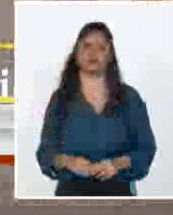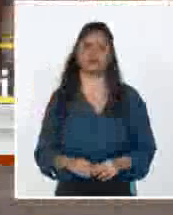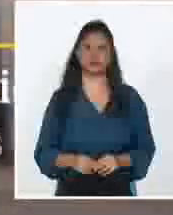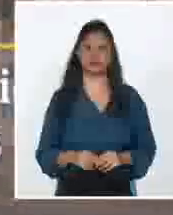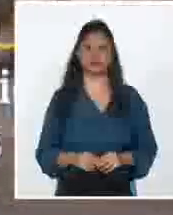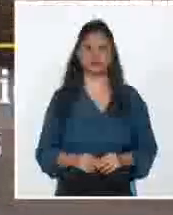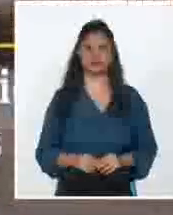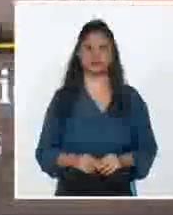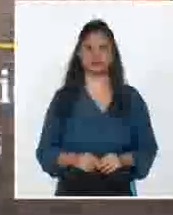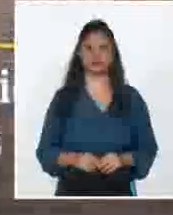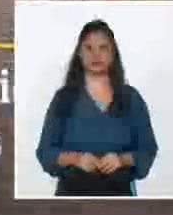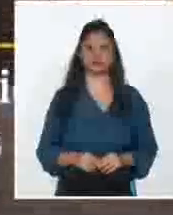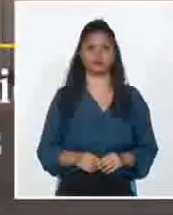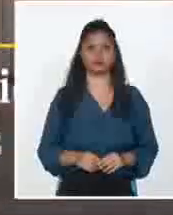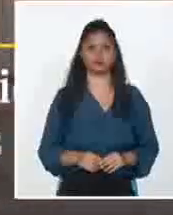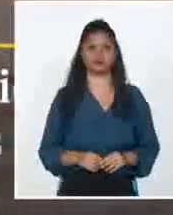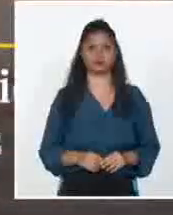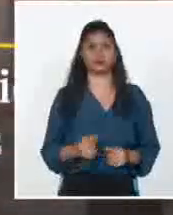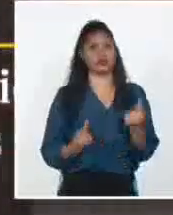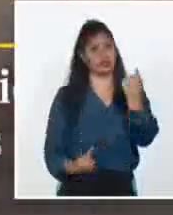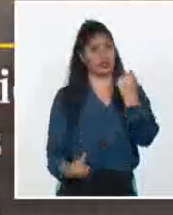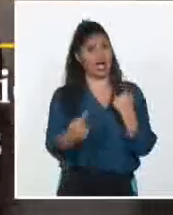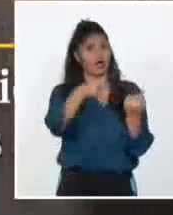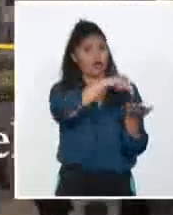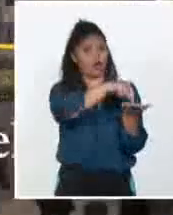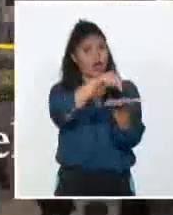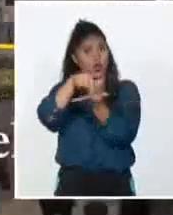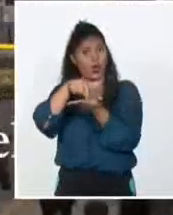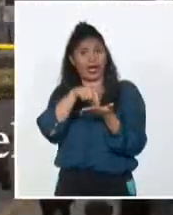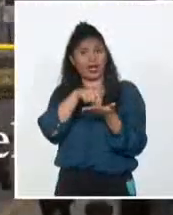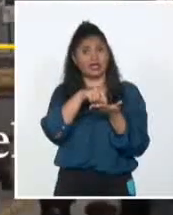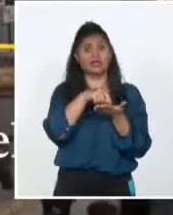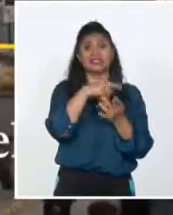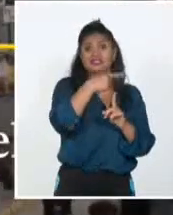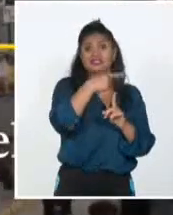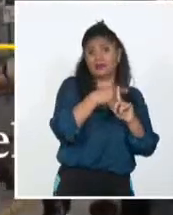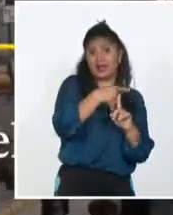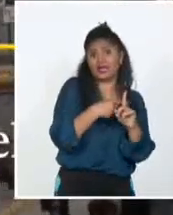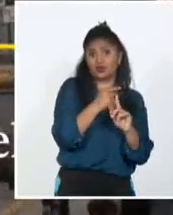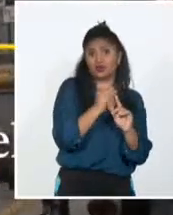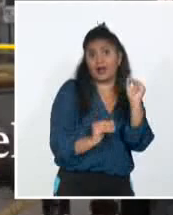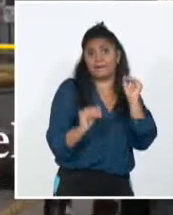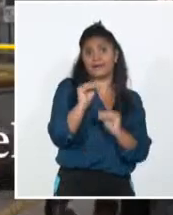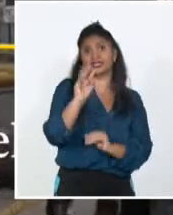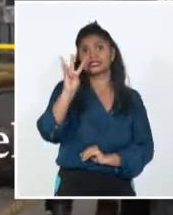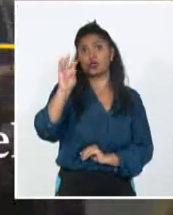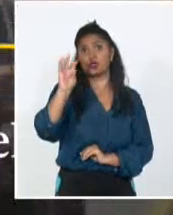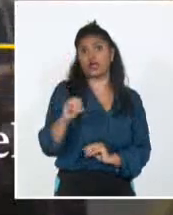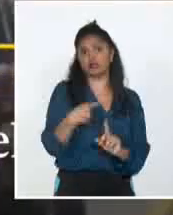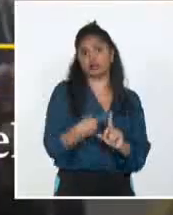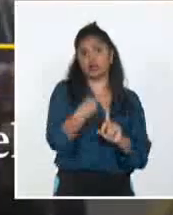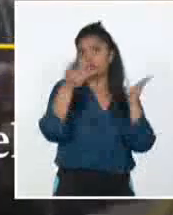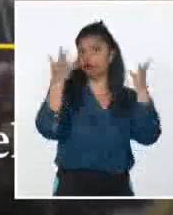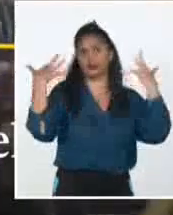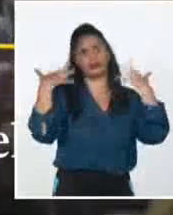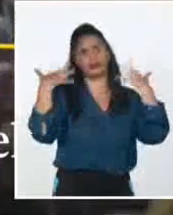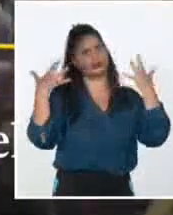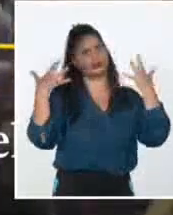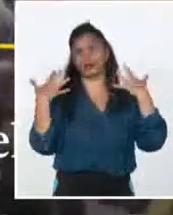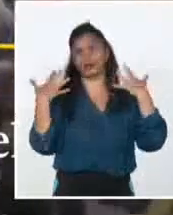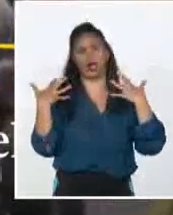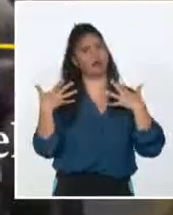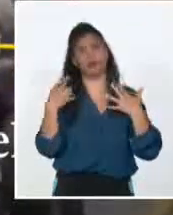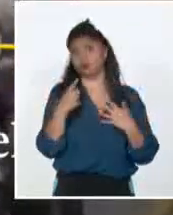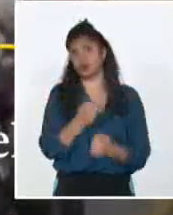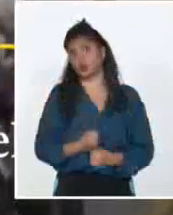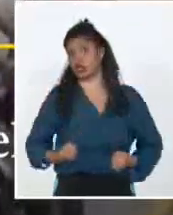grados en general. Pero en algunos lugares puntuales sigue sobre los 40 grados centígrados. La Secretaría precisa que la mayoría